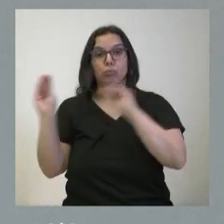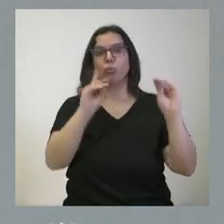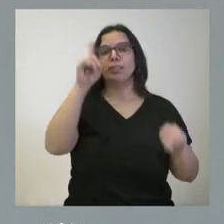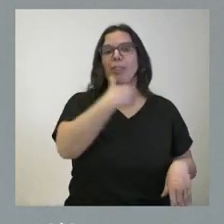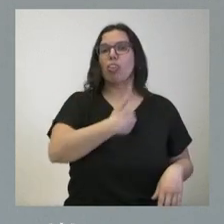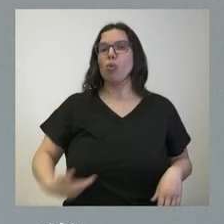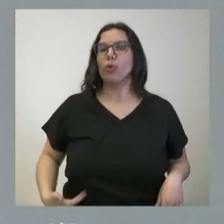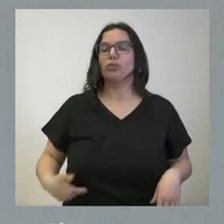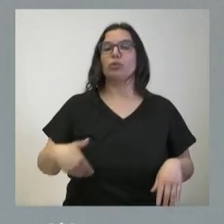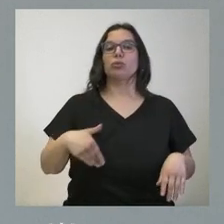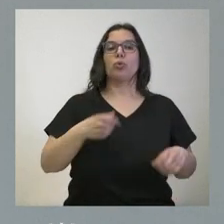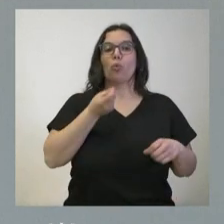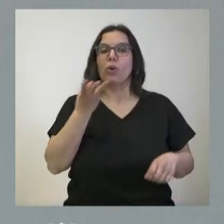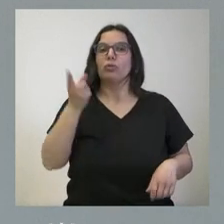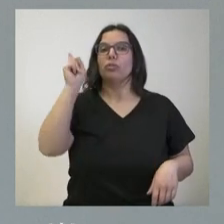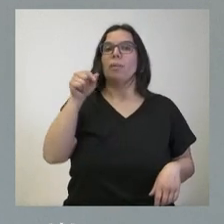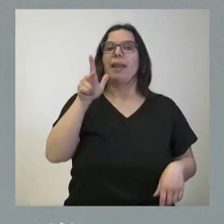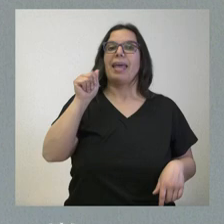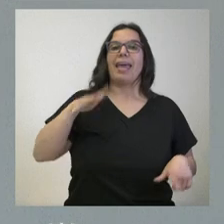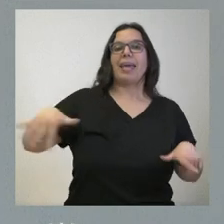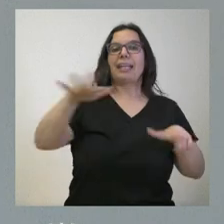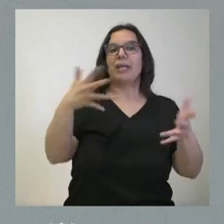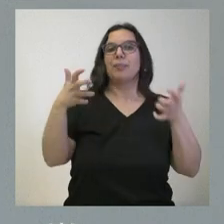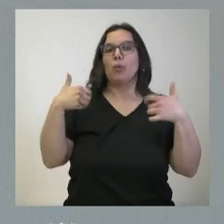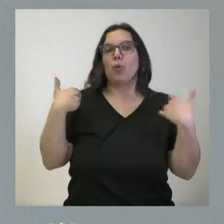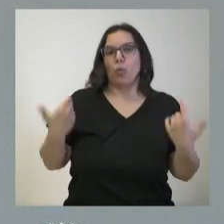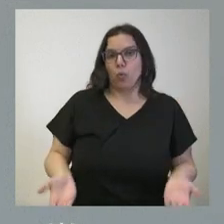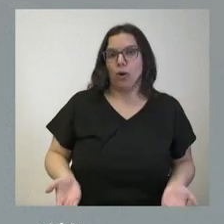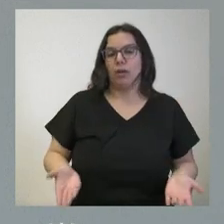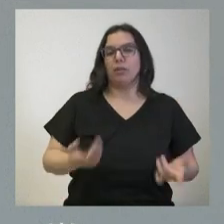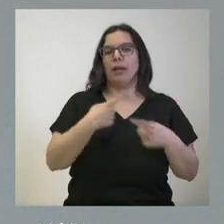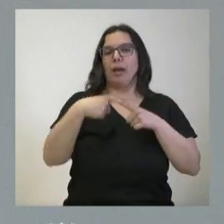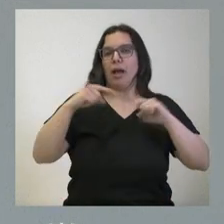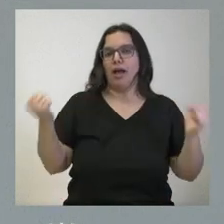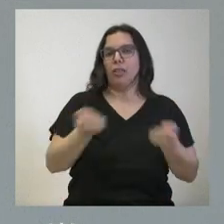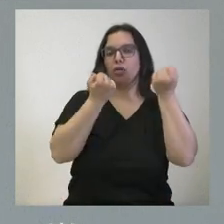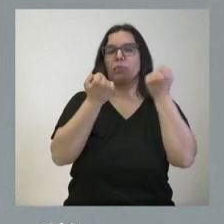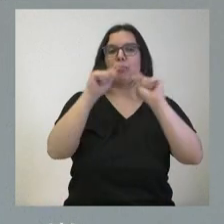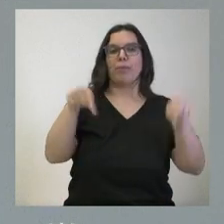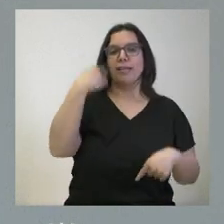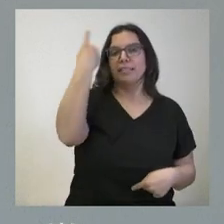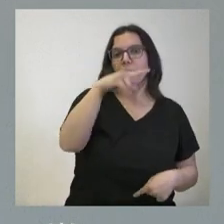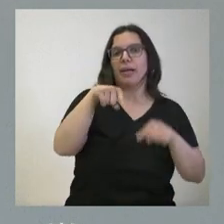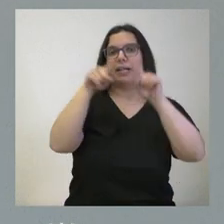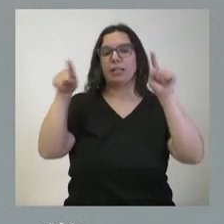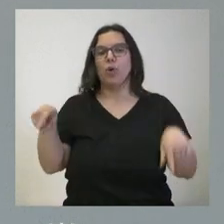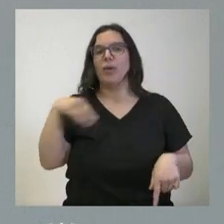y el número de hectáreas beneficiarias en diversas acciones, tanto en la provincia de Salamanca, Segovia y